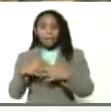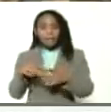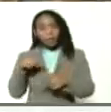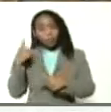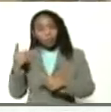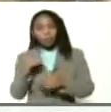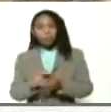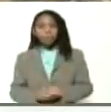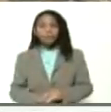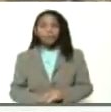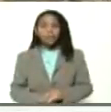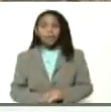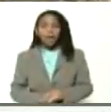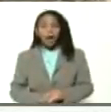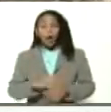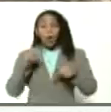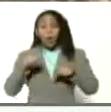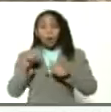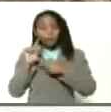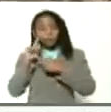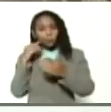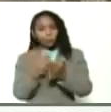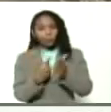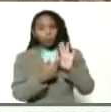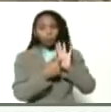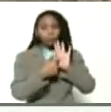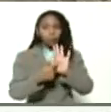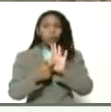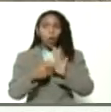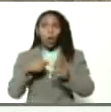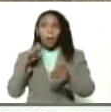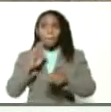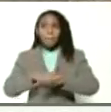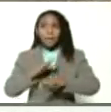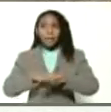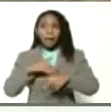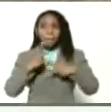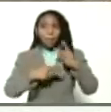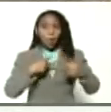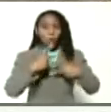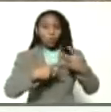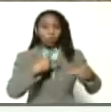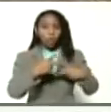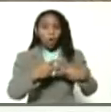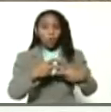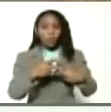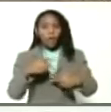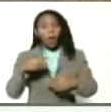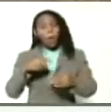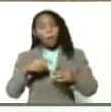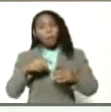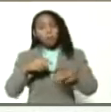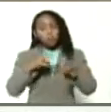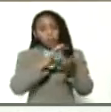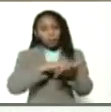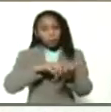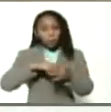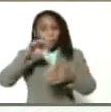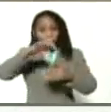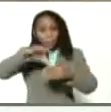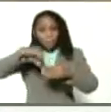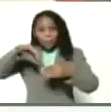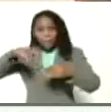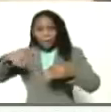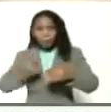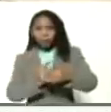hoy presidente le vamos a mostrar todo lo que implica la producción de los productores de cultivo para la